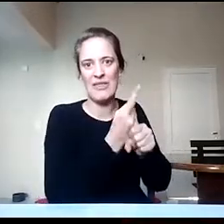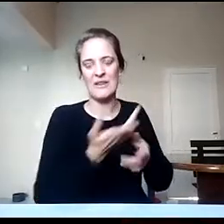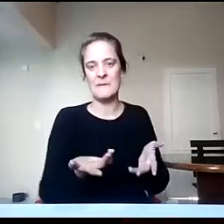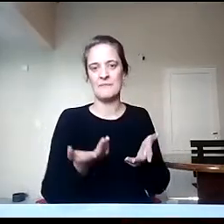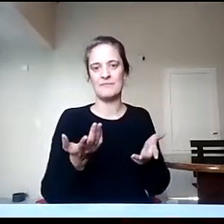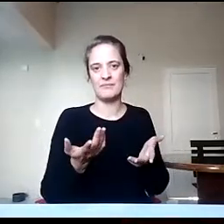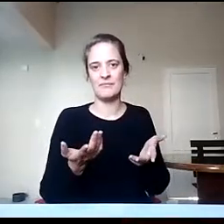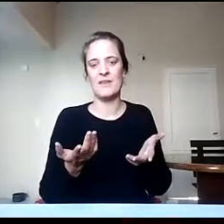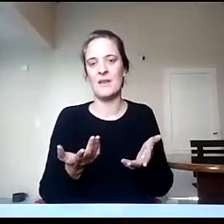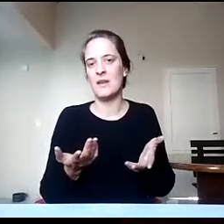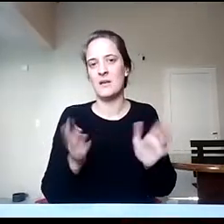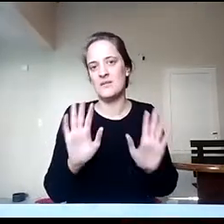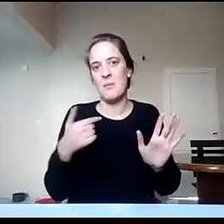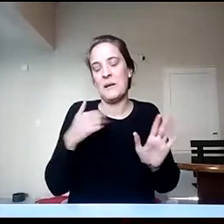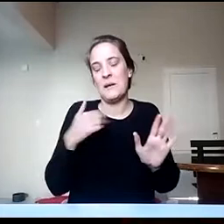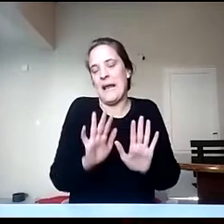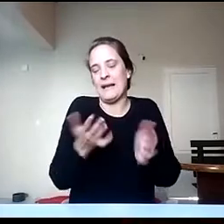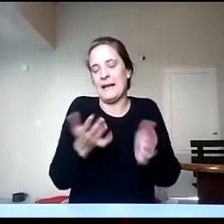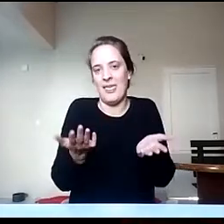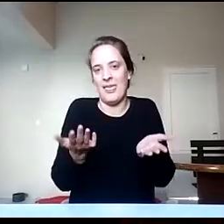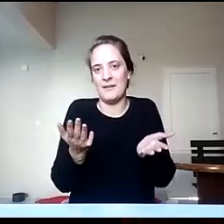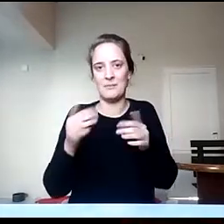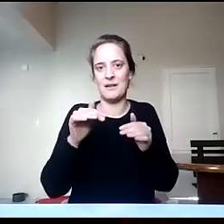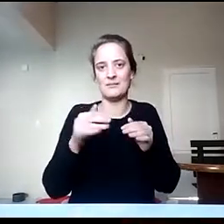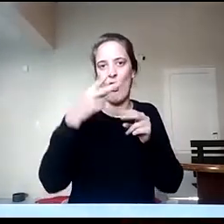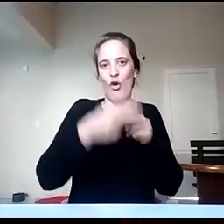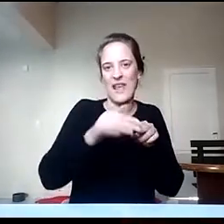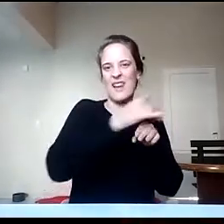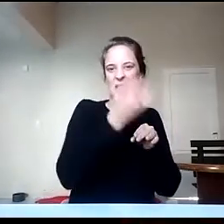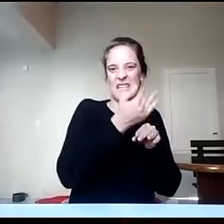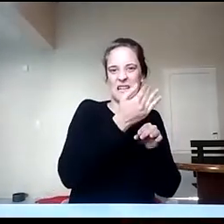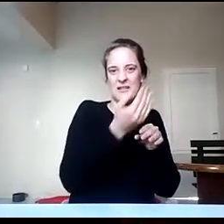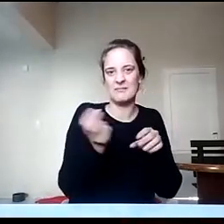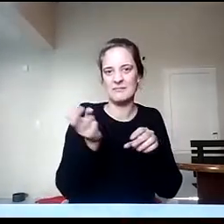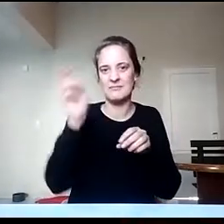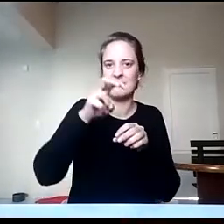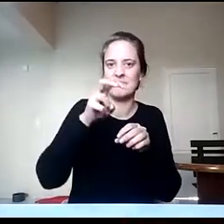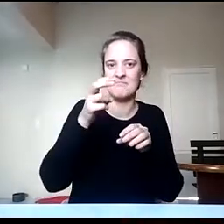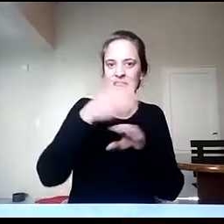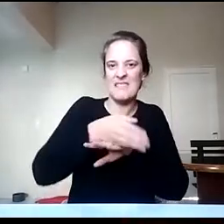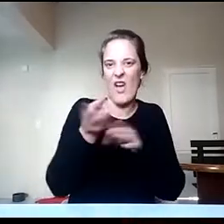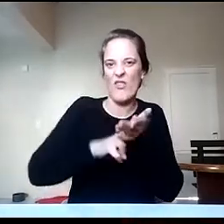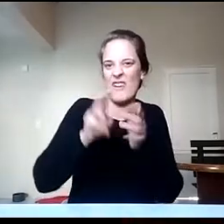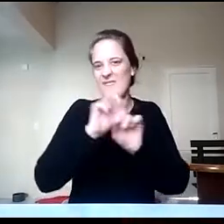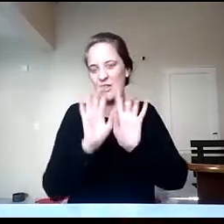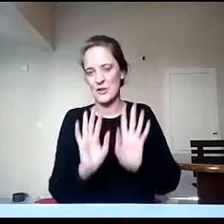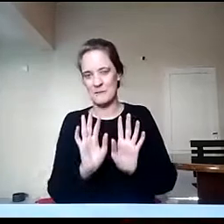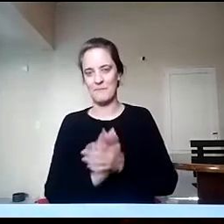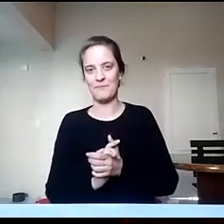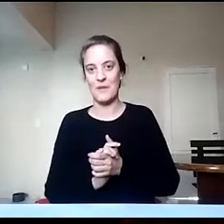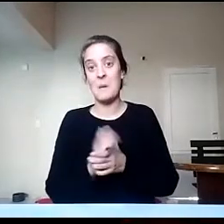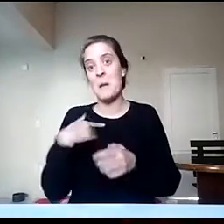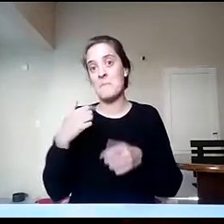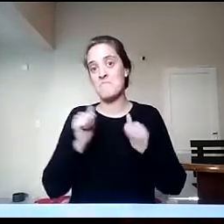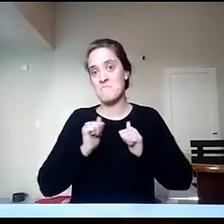pero no lo voy a hacer para no cortar lo que estamos conversando. Mientras esperamos las preguntas porque